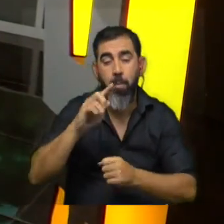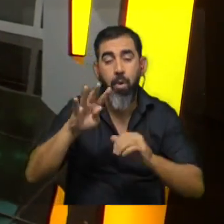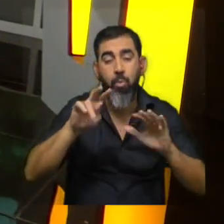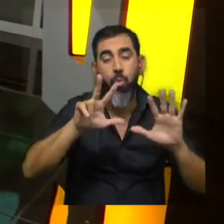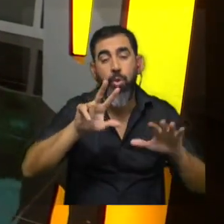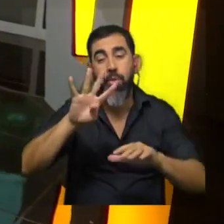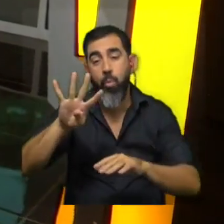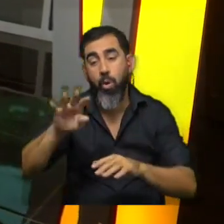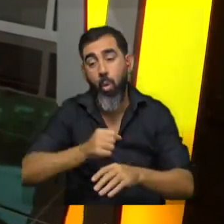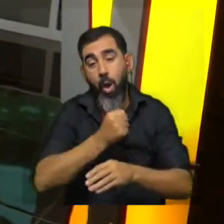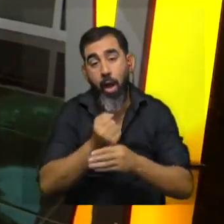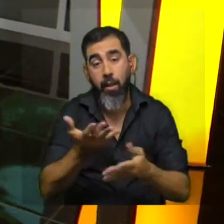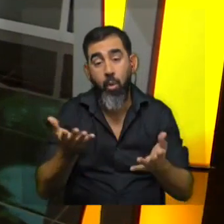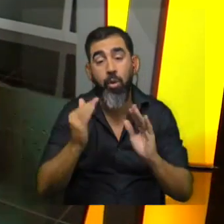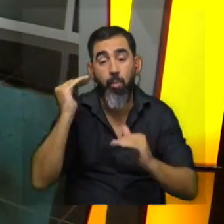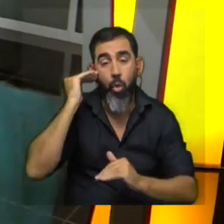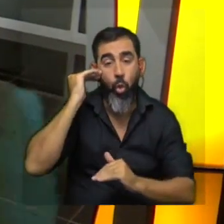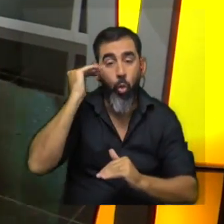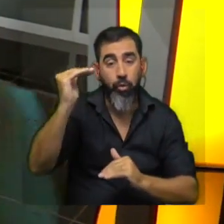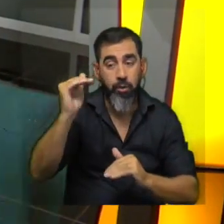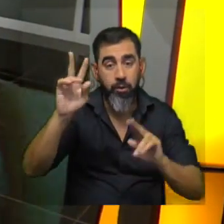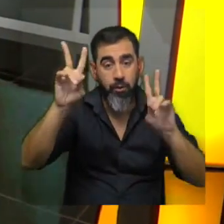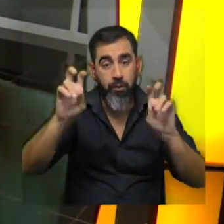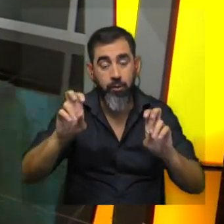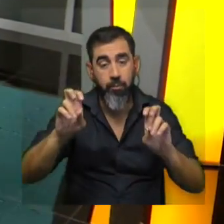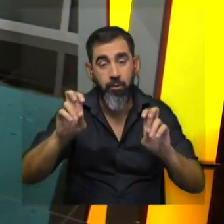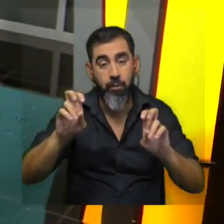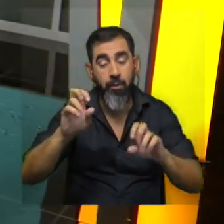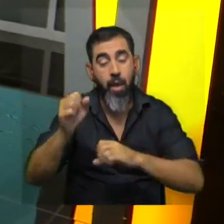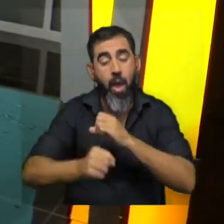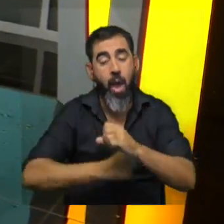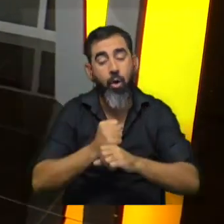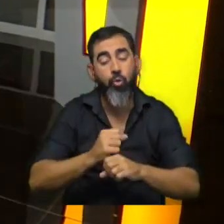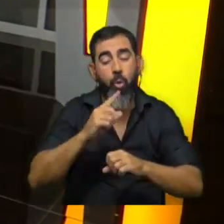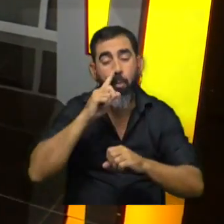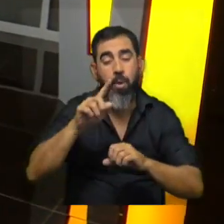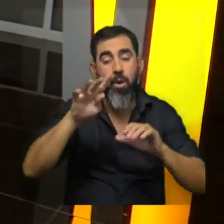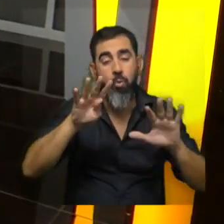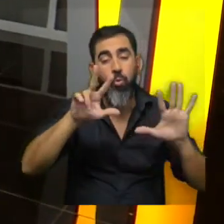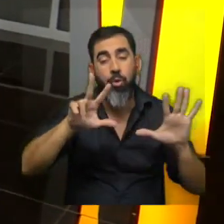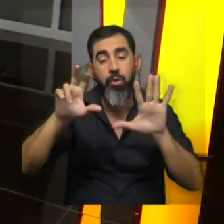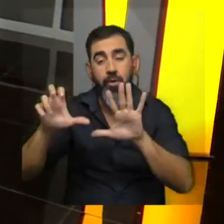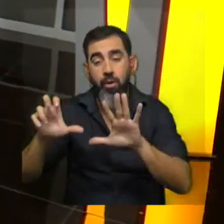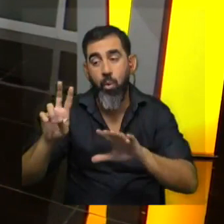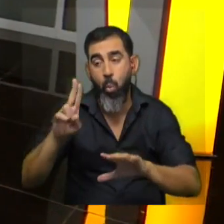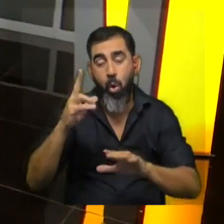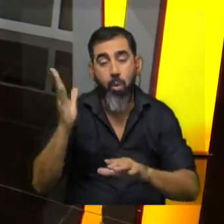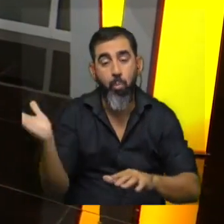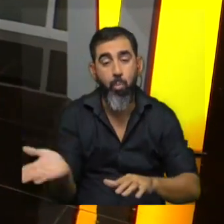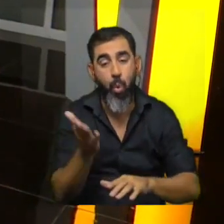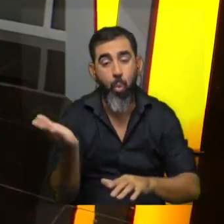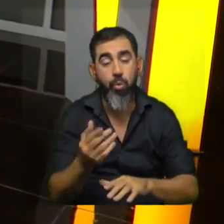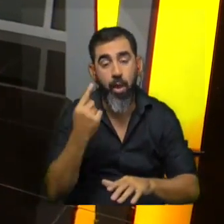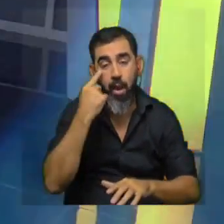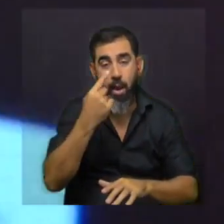y es docente es profesora sobre este tema desde el 86 en Uruguay se fabrican lentes de contacto